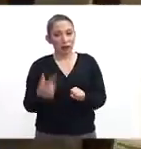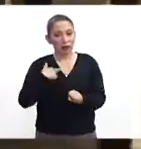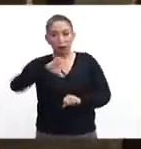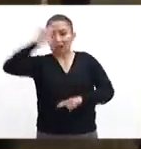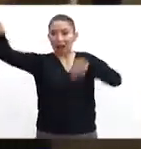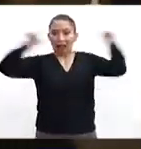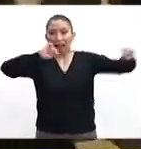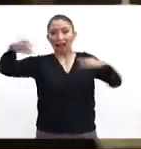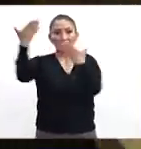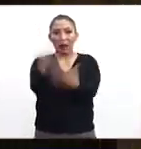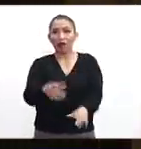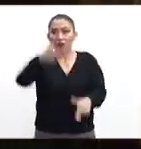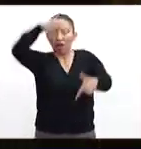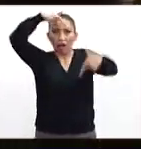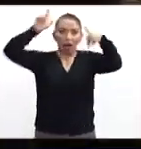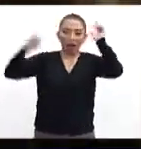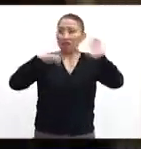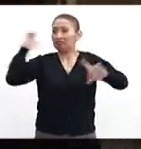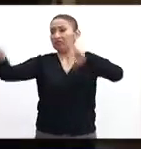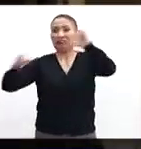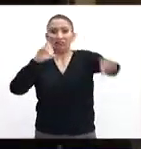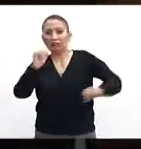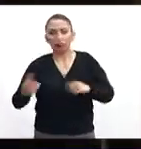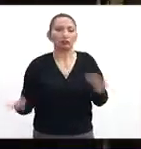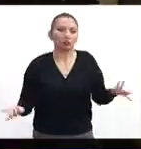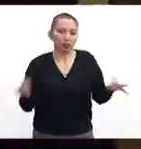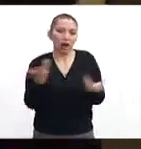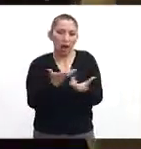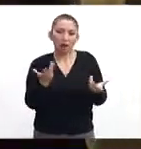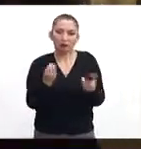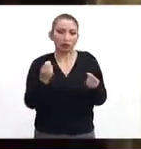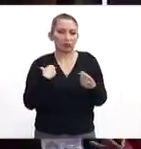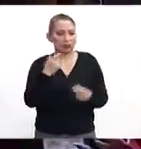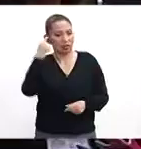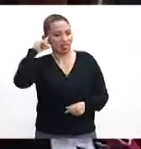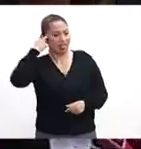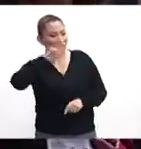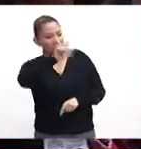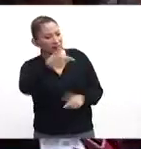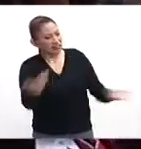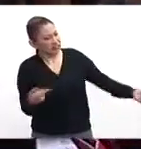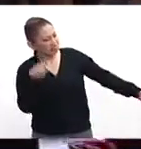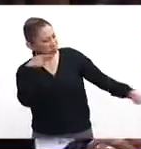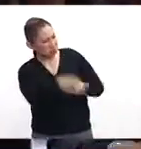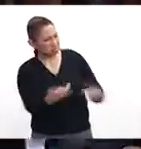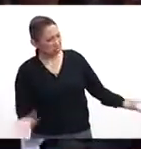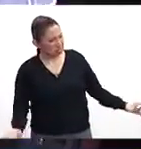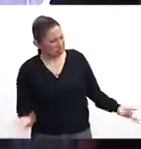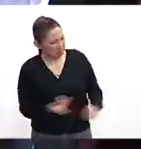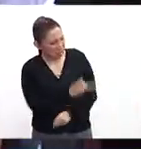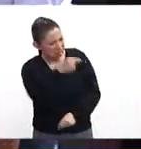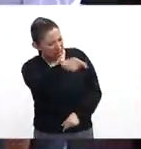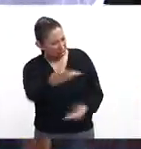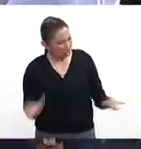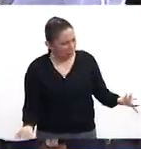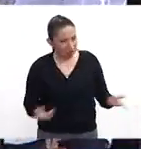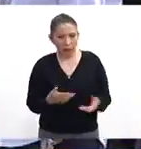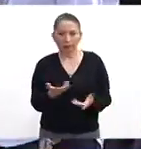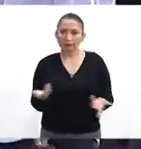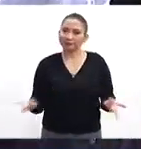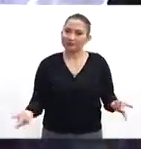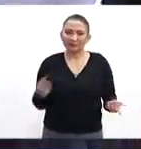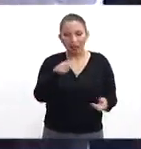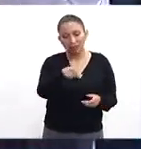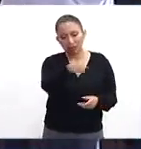Todos abandonaron el inmueble, lo cual generó mucha molestia, por supuesto, de las personas que estaban ahí, los trabajadores. En fin,